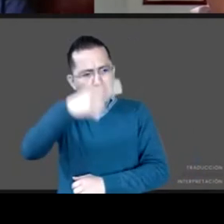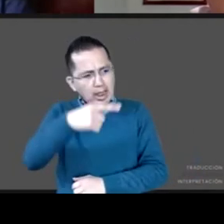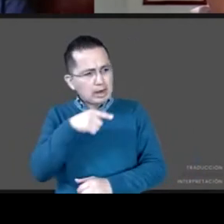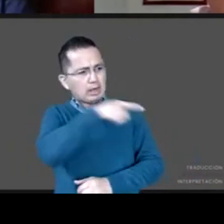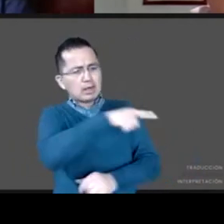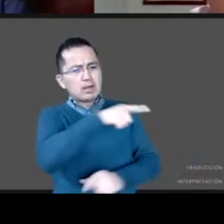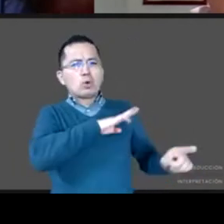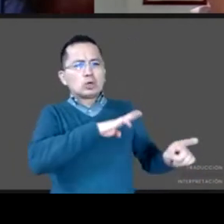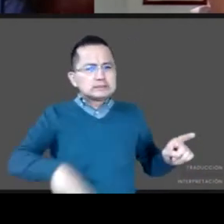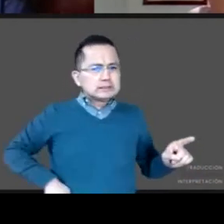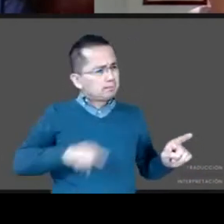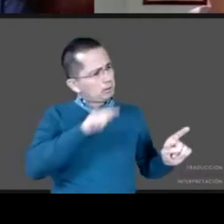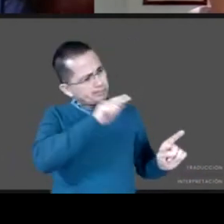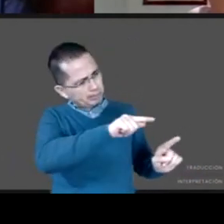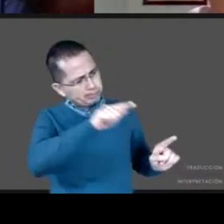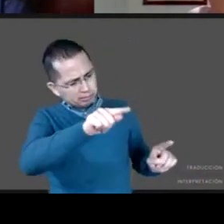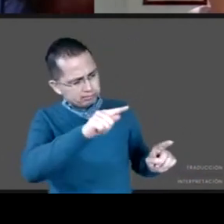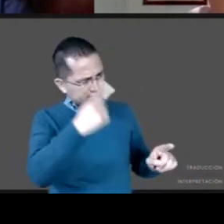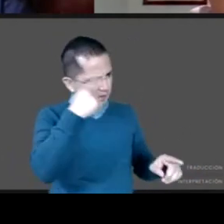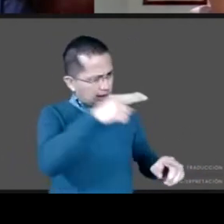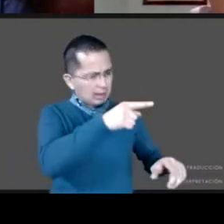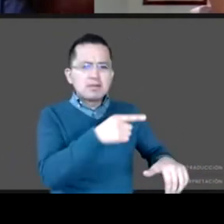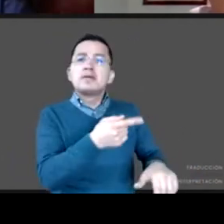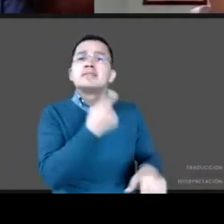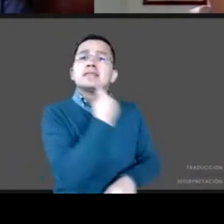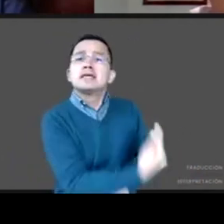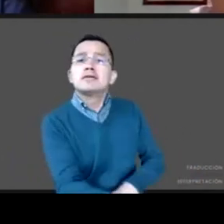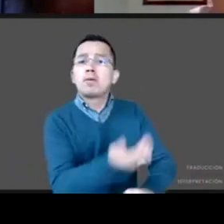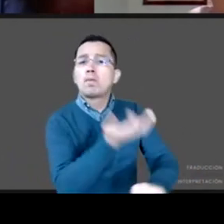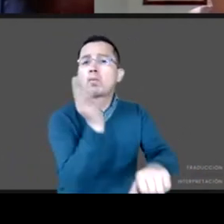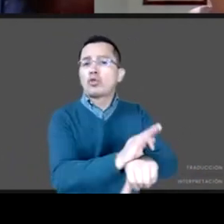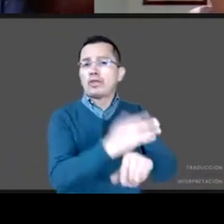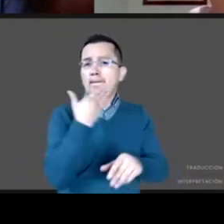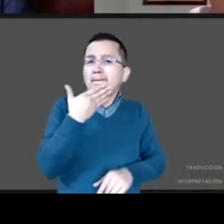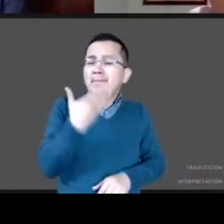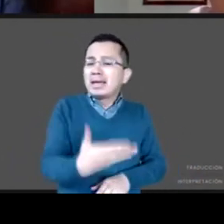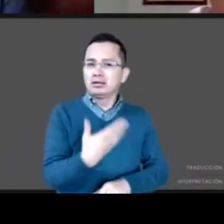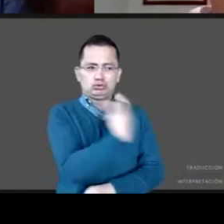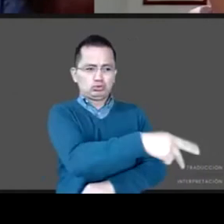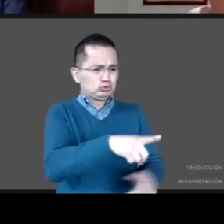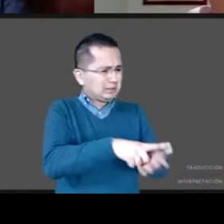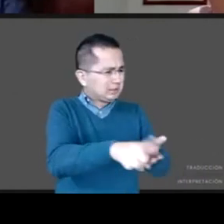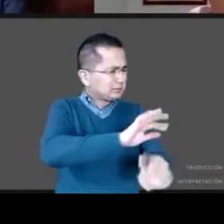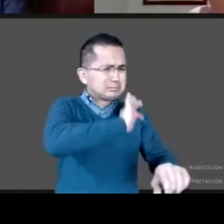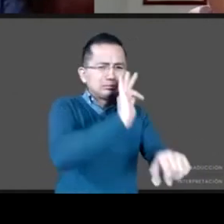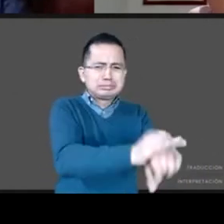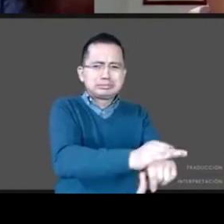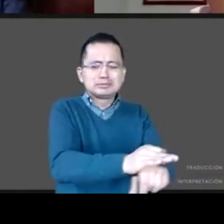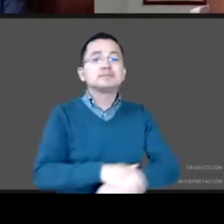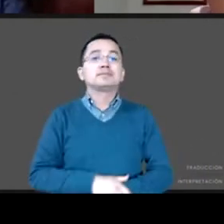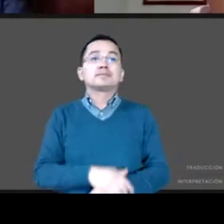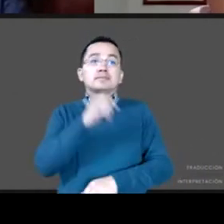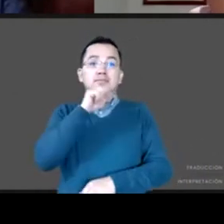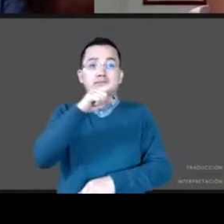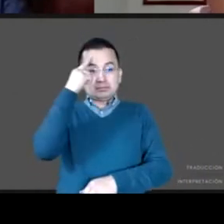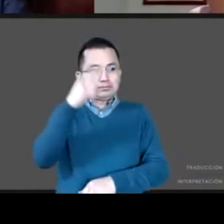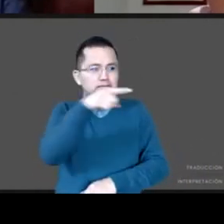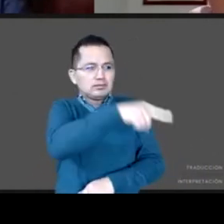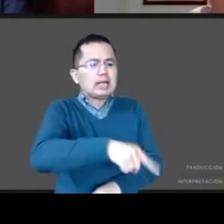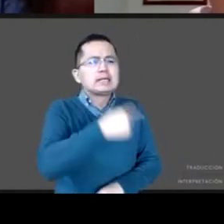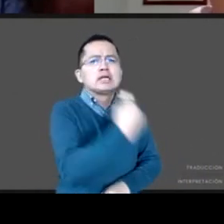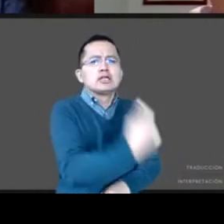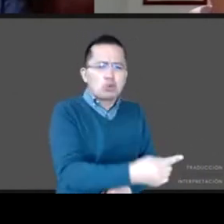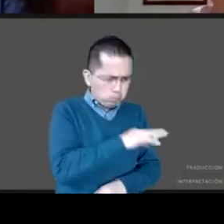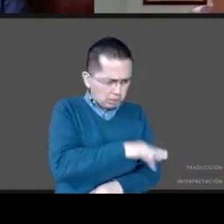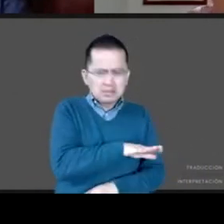hacer efectiva la protección de los derechos de niñas, niños y adolescentes y que ellos puedan acceder por su propio pie a esta